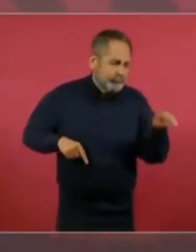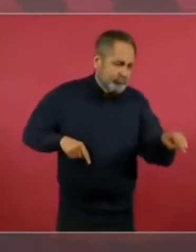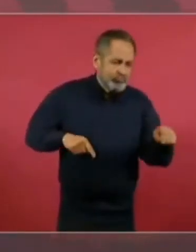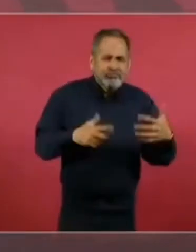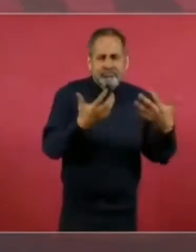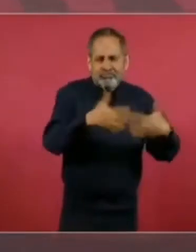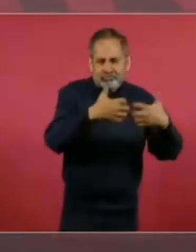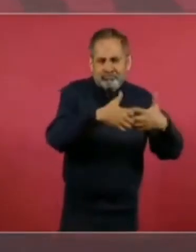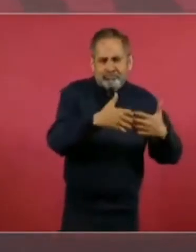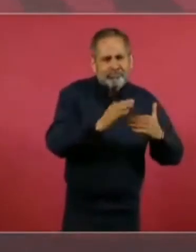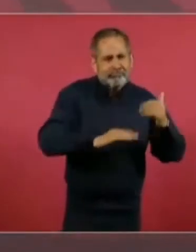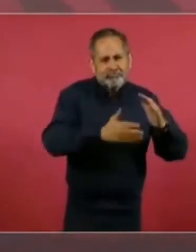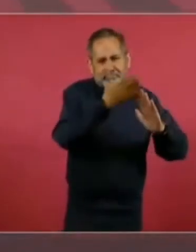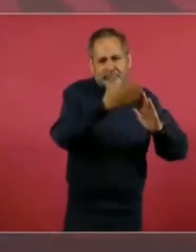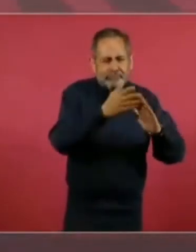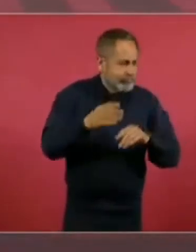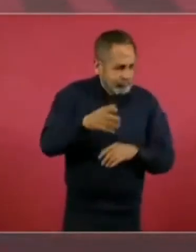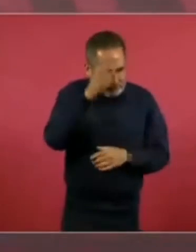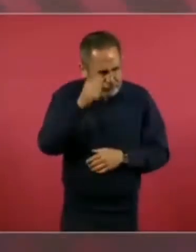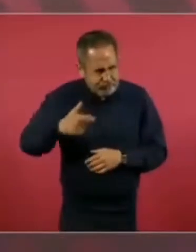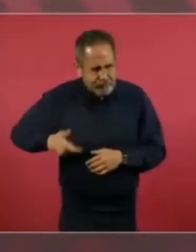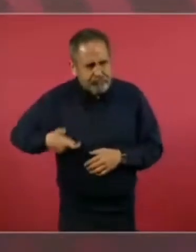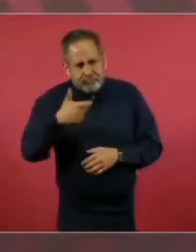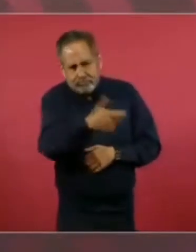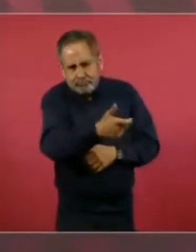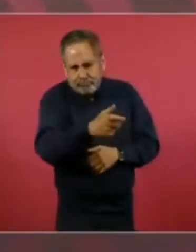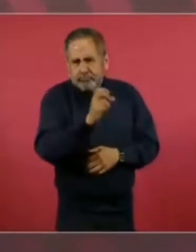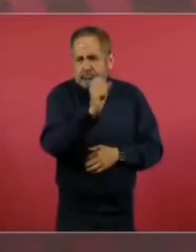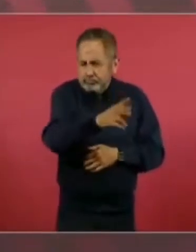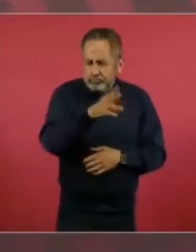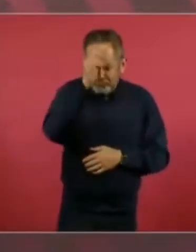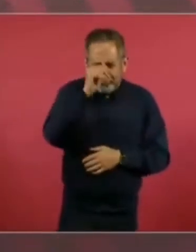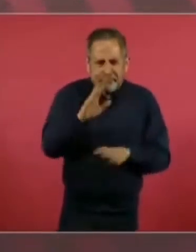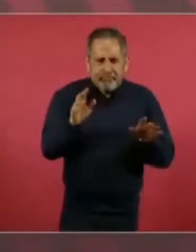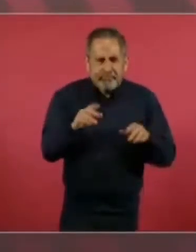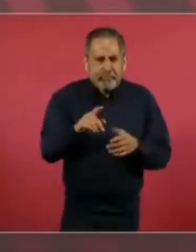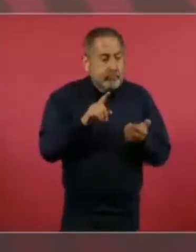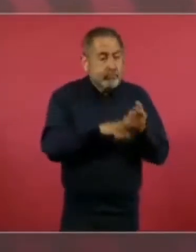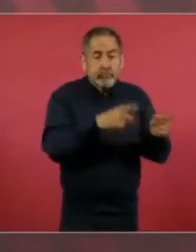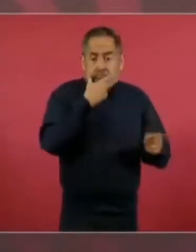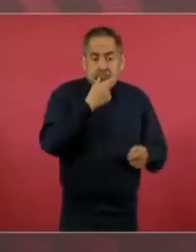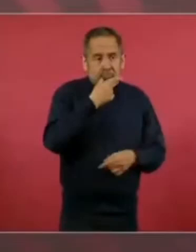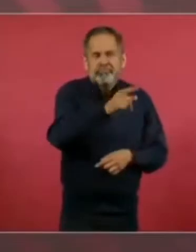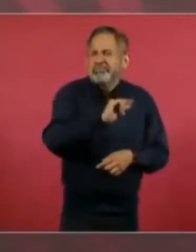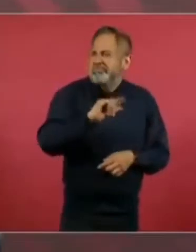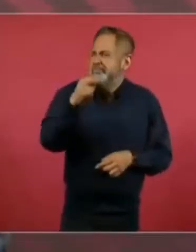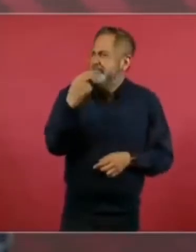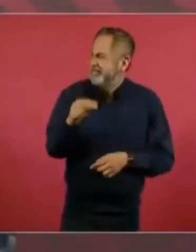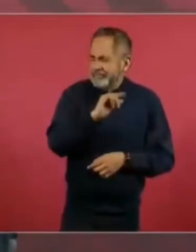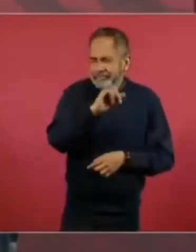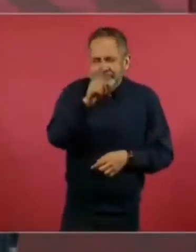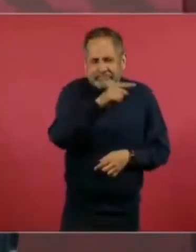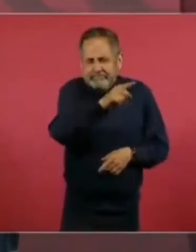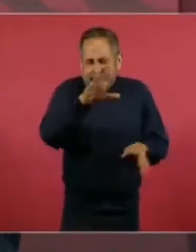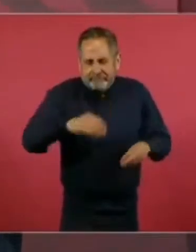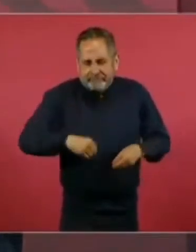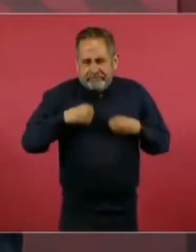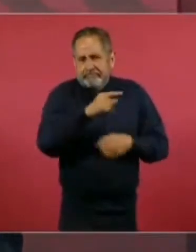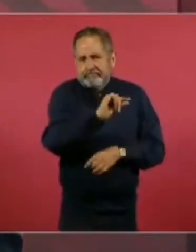al concesionario unos señores famosos, por ahí deben de andar,